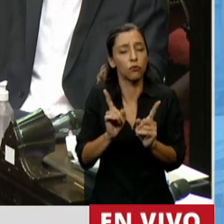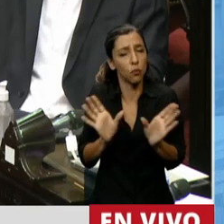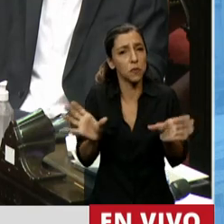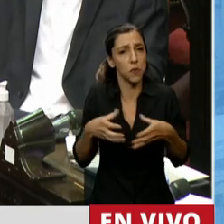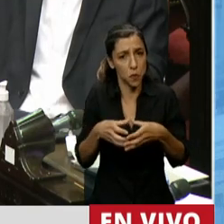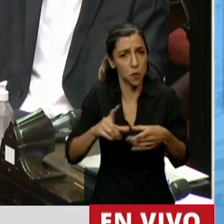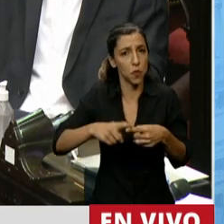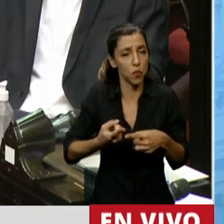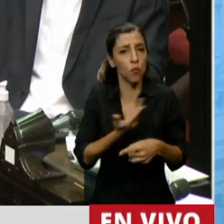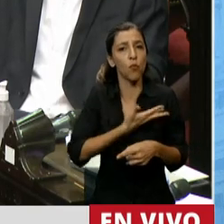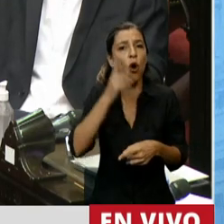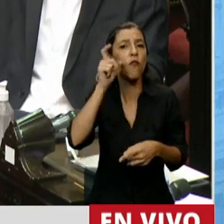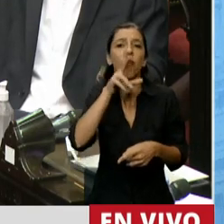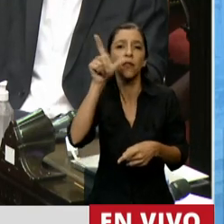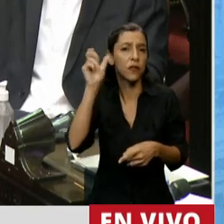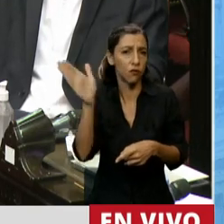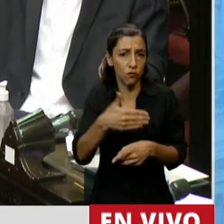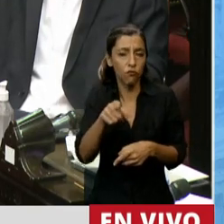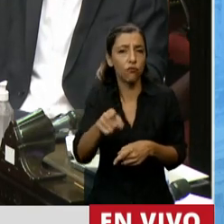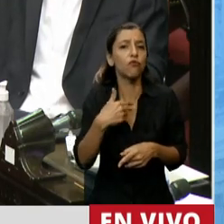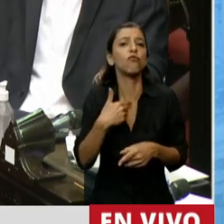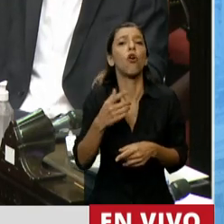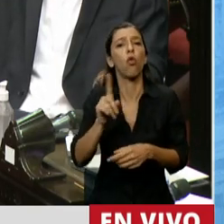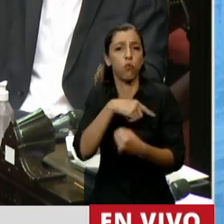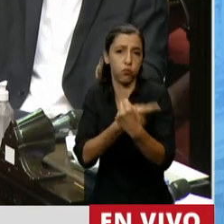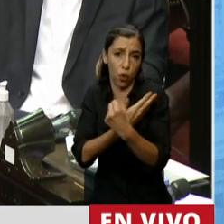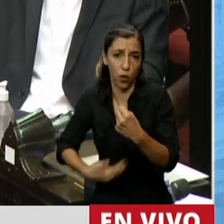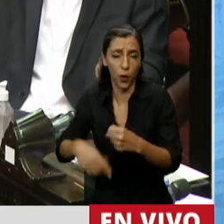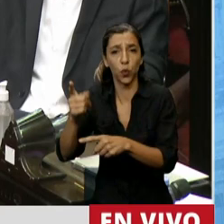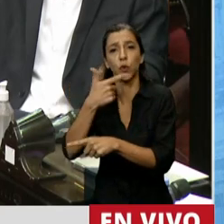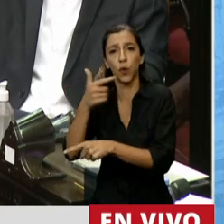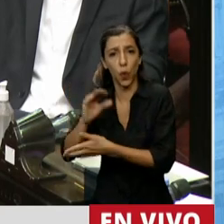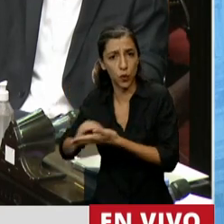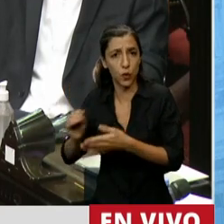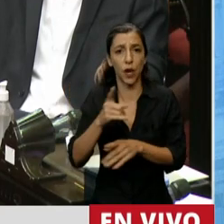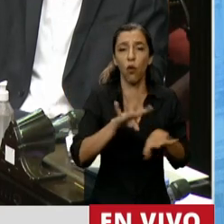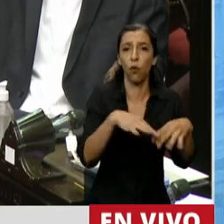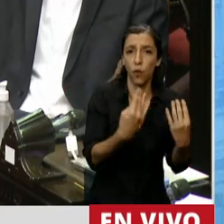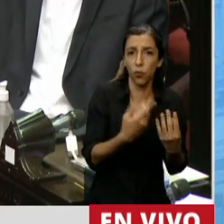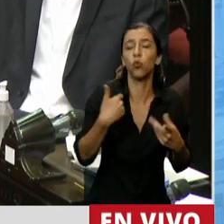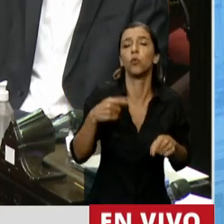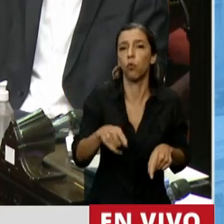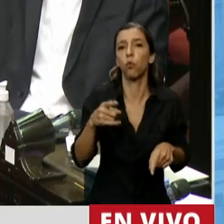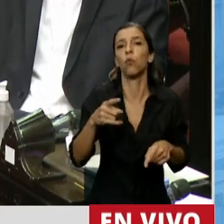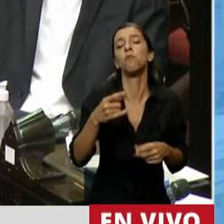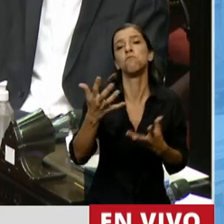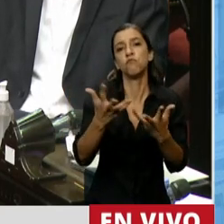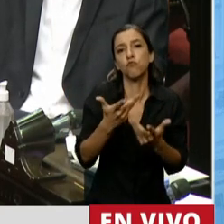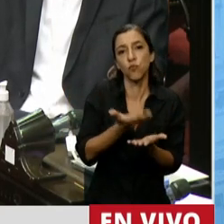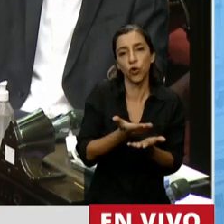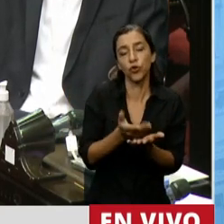todos en el Poder Ejecutivo, en el Senado y en la Cámara de Diputados. Que por supuesto ponemos